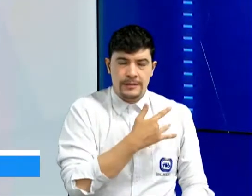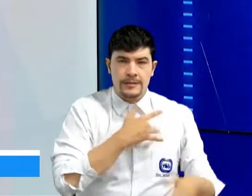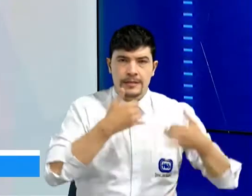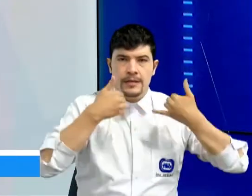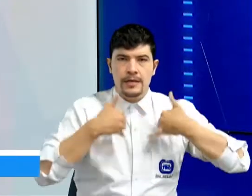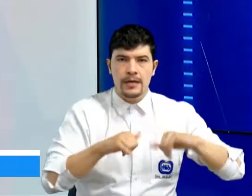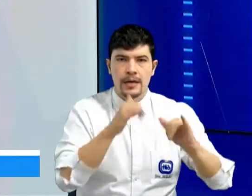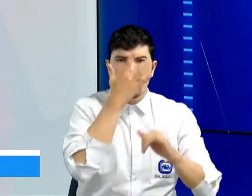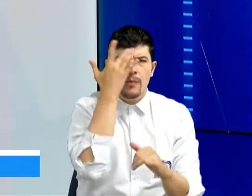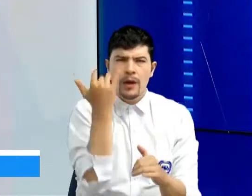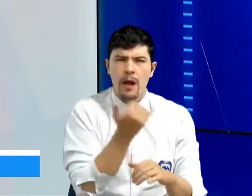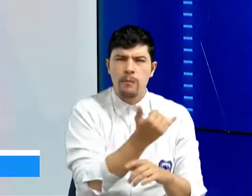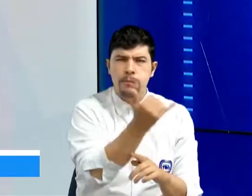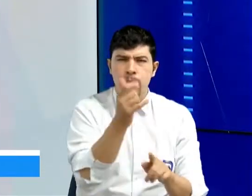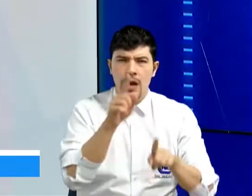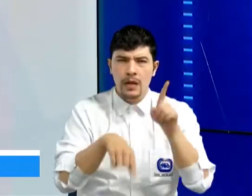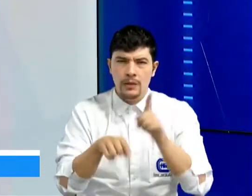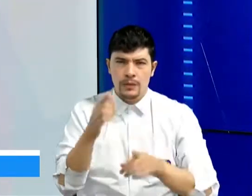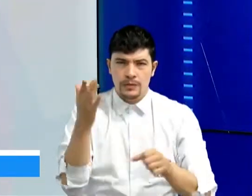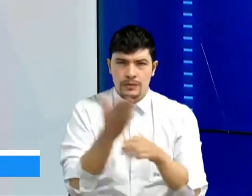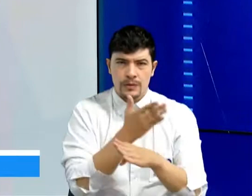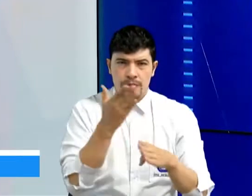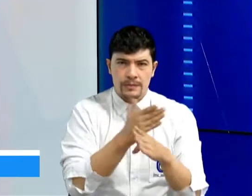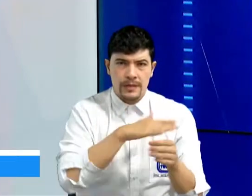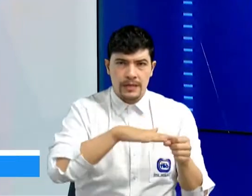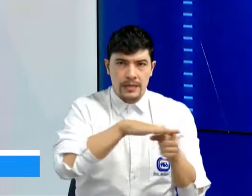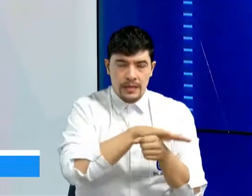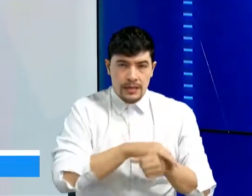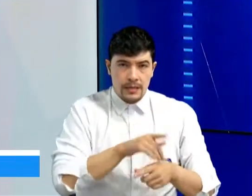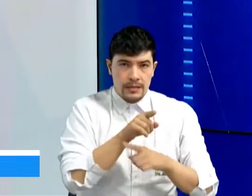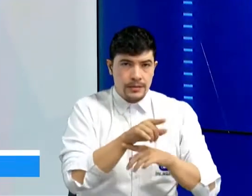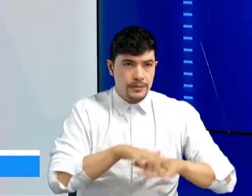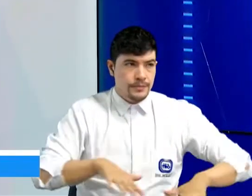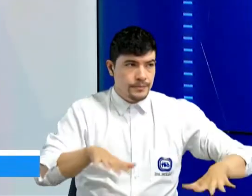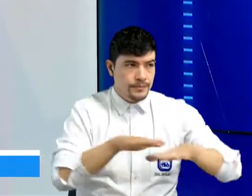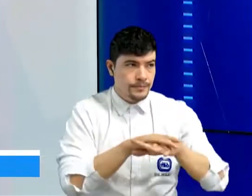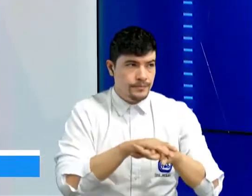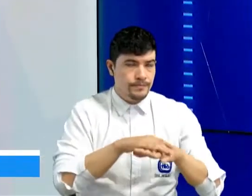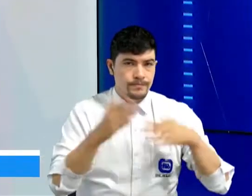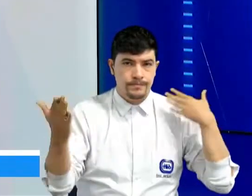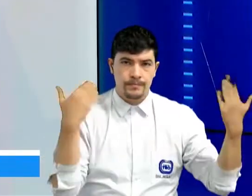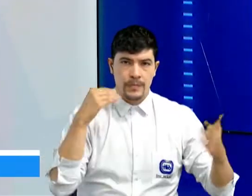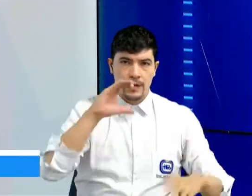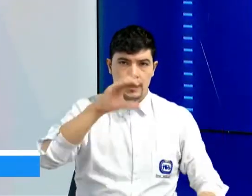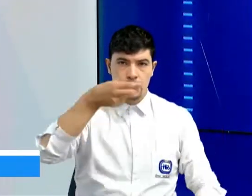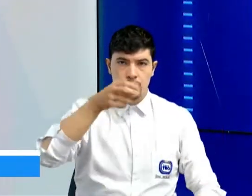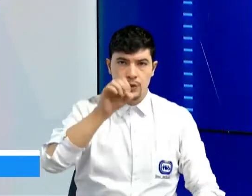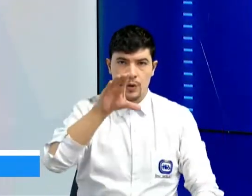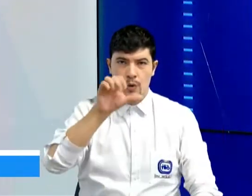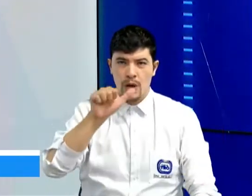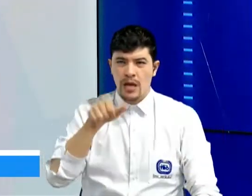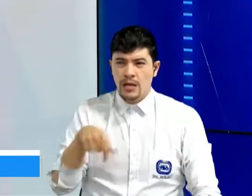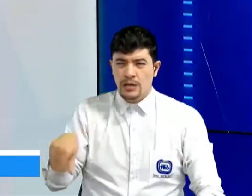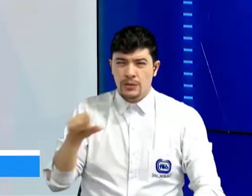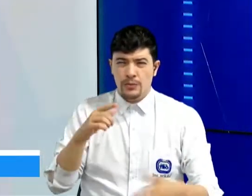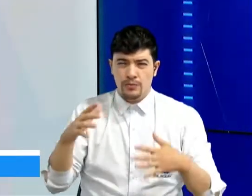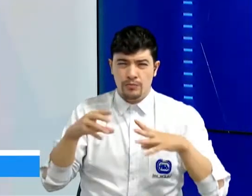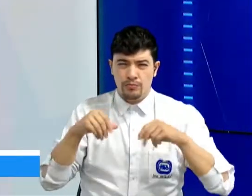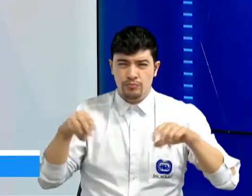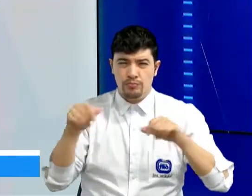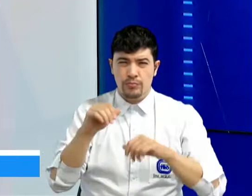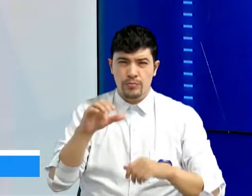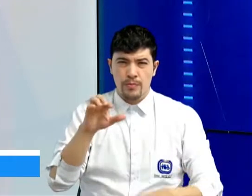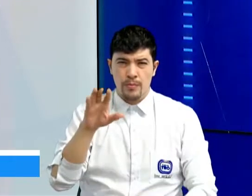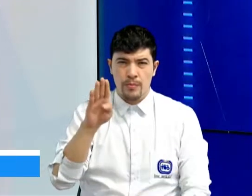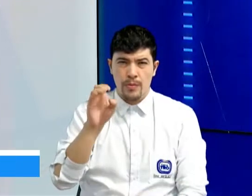está presentando una situación allí en la vereda Chocoa, en el predio de Bonanza, donde aseguran nuestros